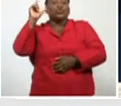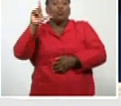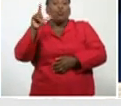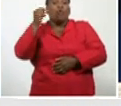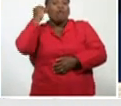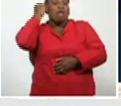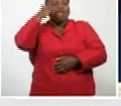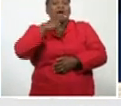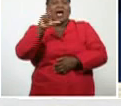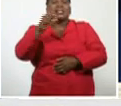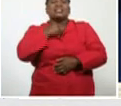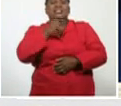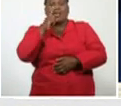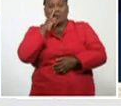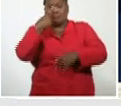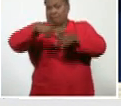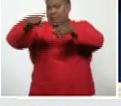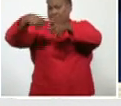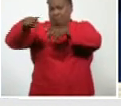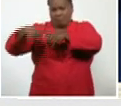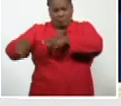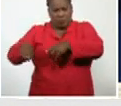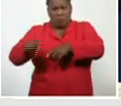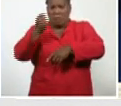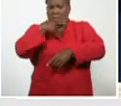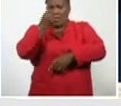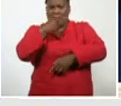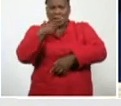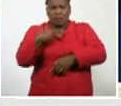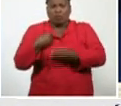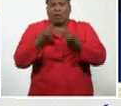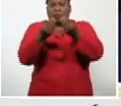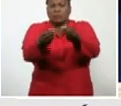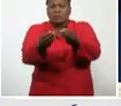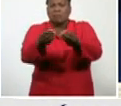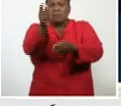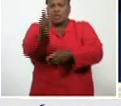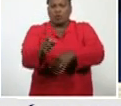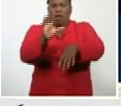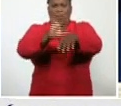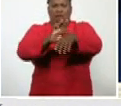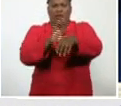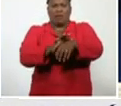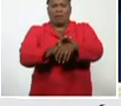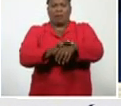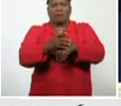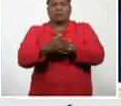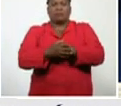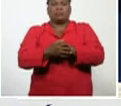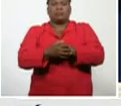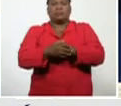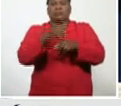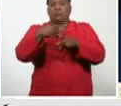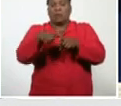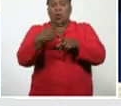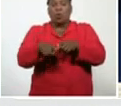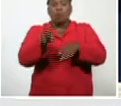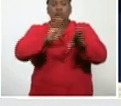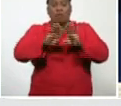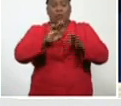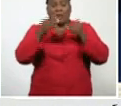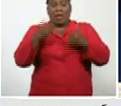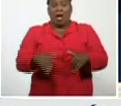diferentes formas, además, de otros medicamentos, como es, la caletra, es el antirretroviral, como es la